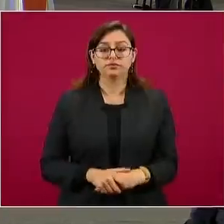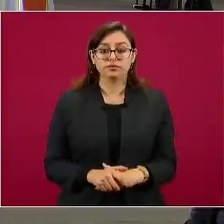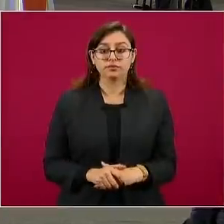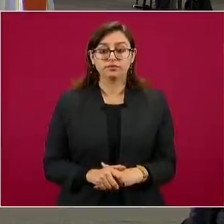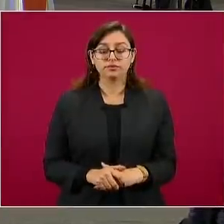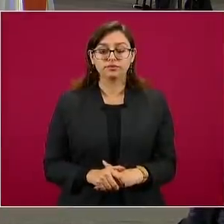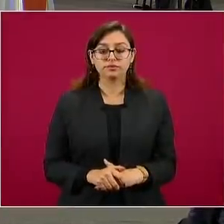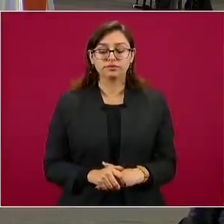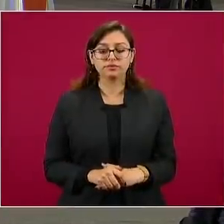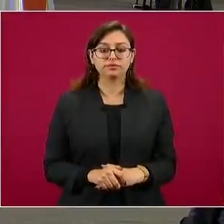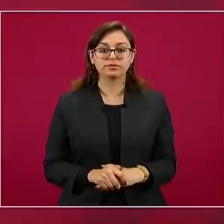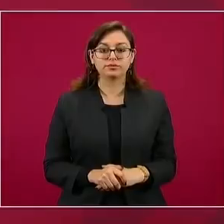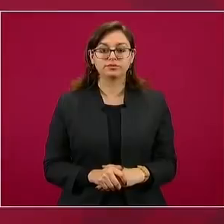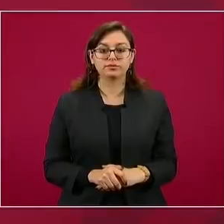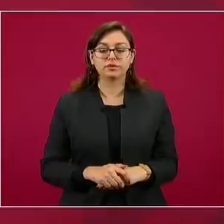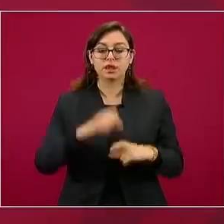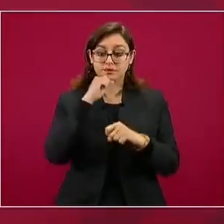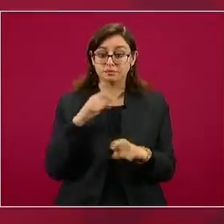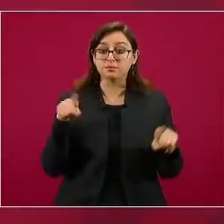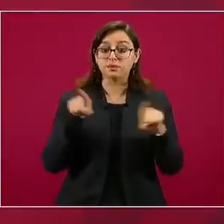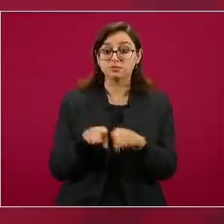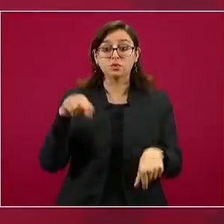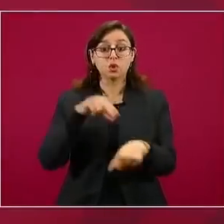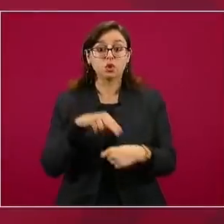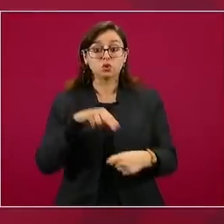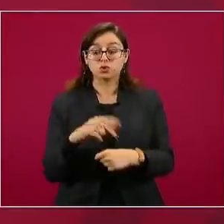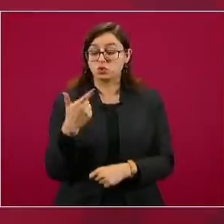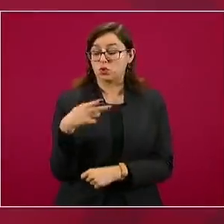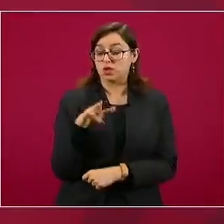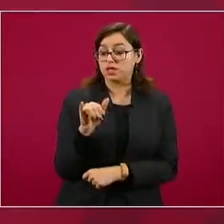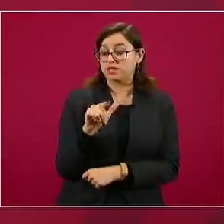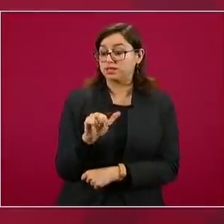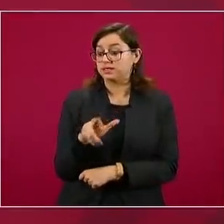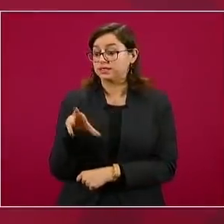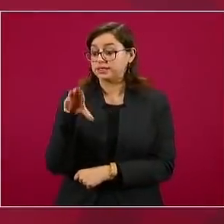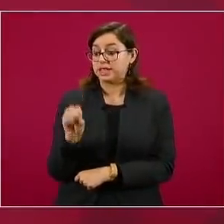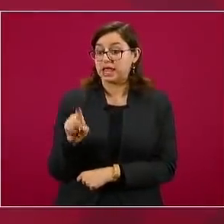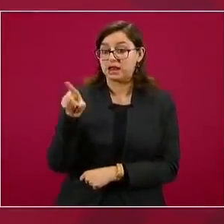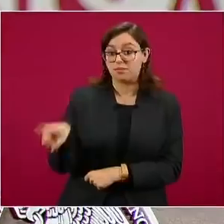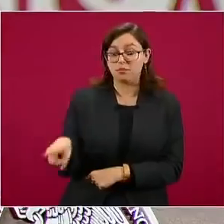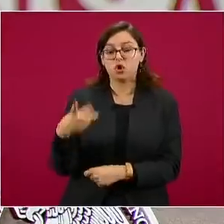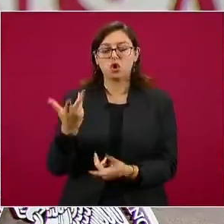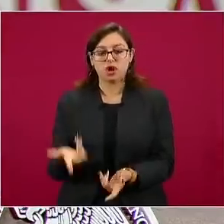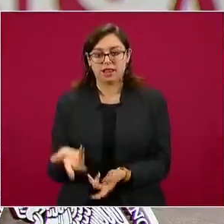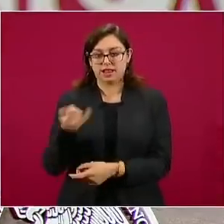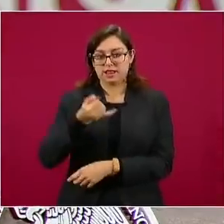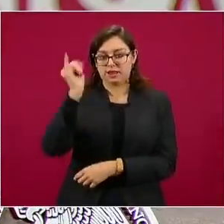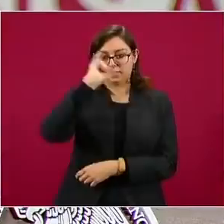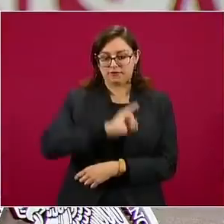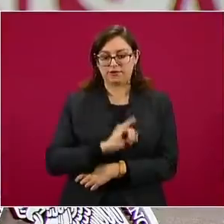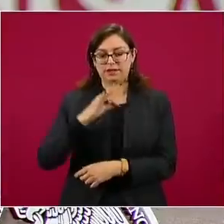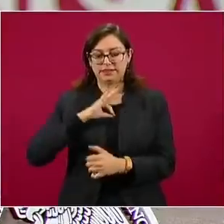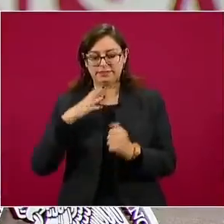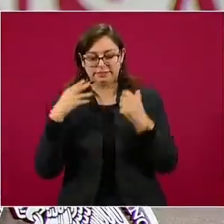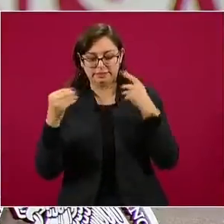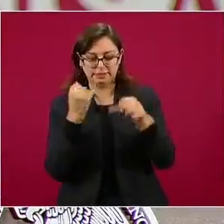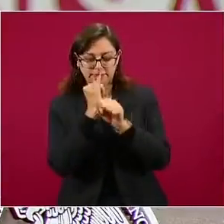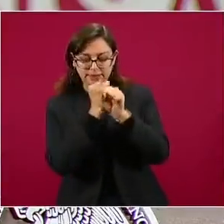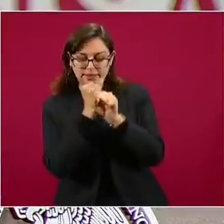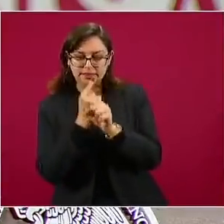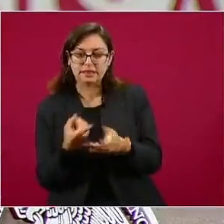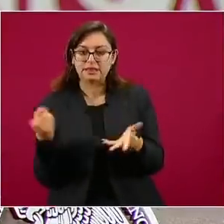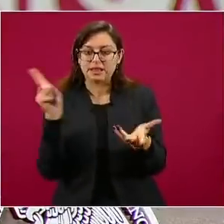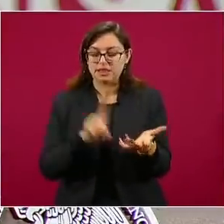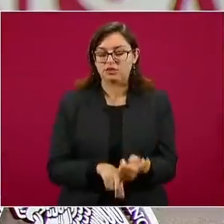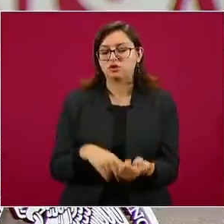reconocido doctor Guillermo Ruiz Palacios, jefe del Departamento de Epidemiología del Instituto Nacional